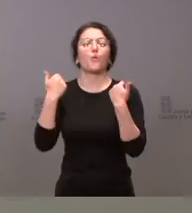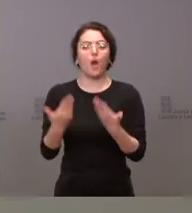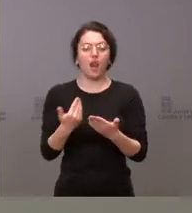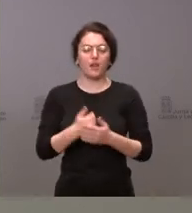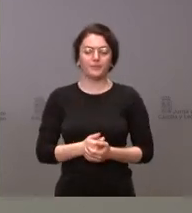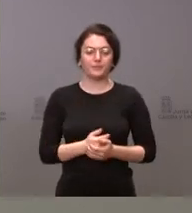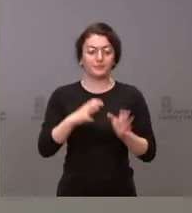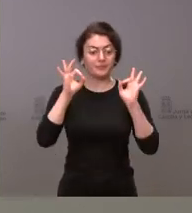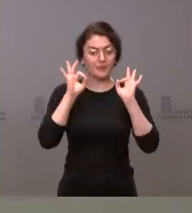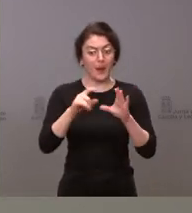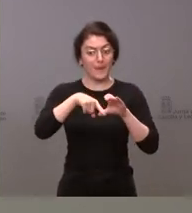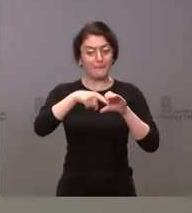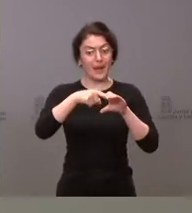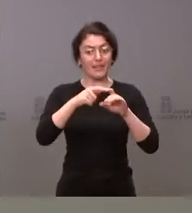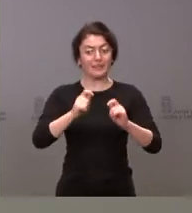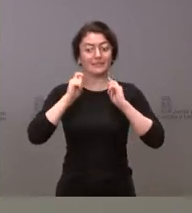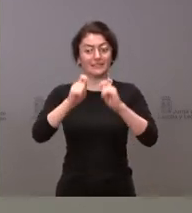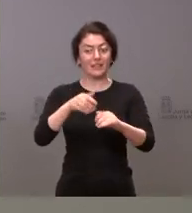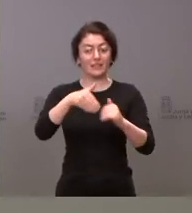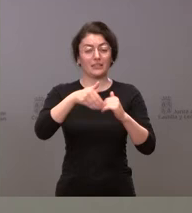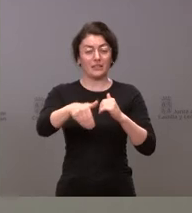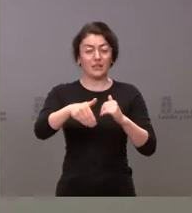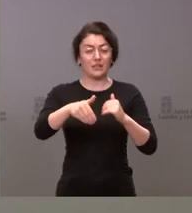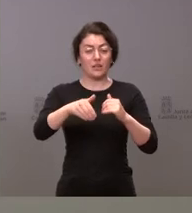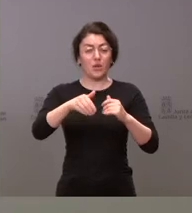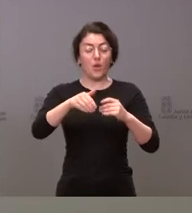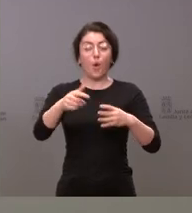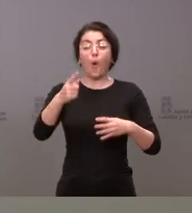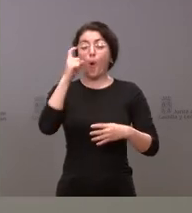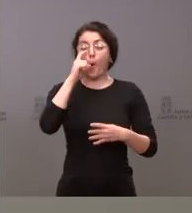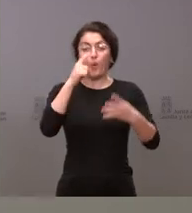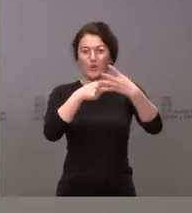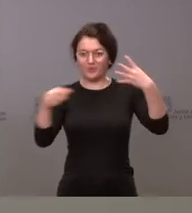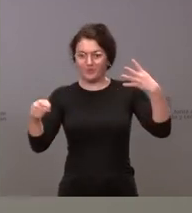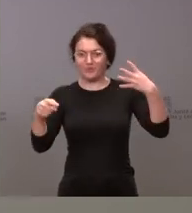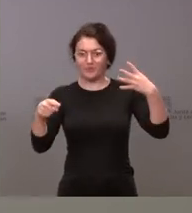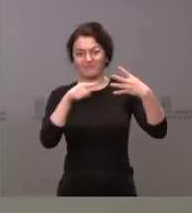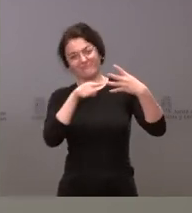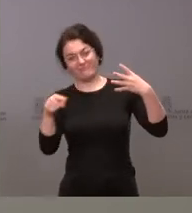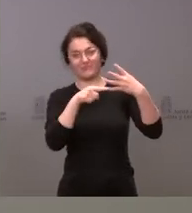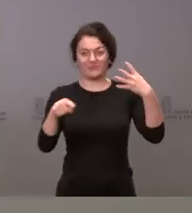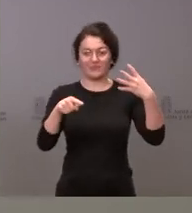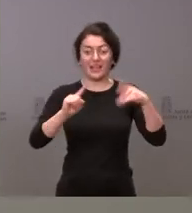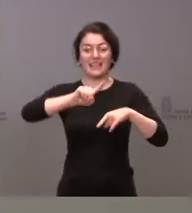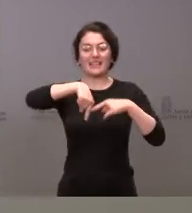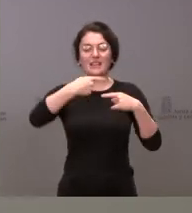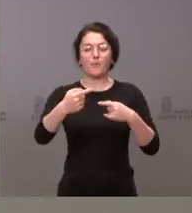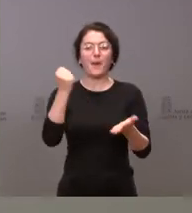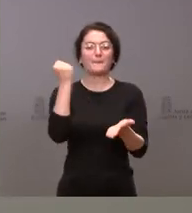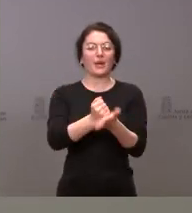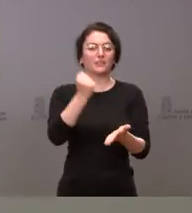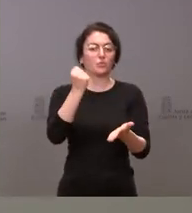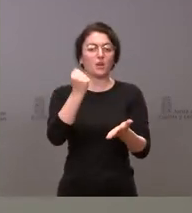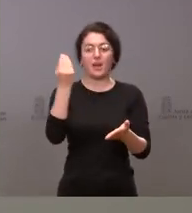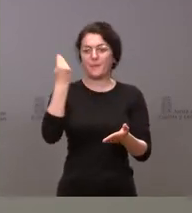Concretamente, las plazas se adjudicarán a finales de junio, mediados de junio y, posteriormente, plazo de matrícula coincidirá con el plazo de la matrícula del